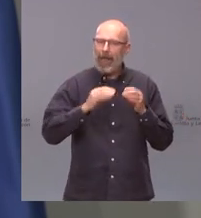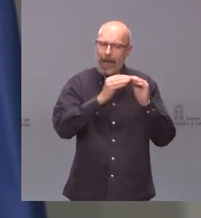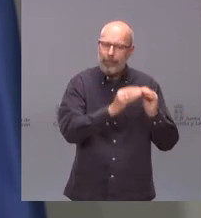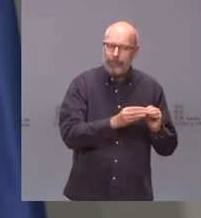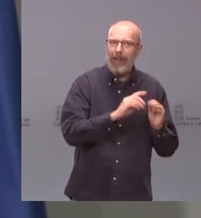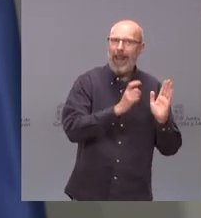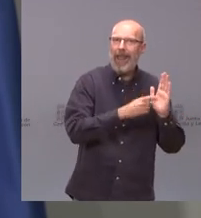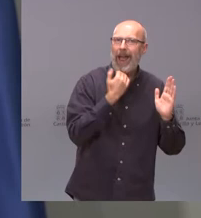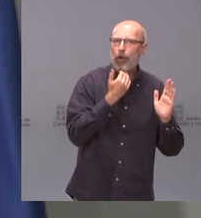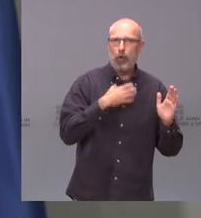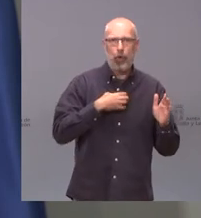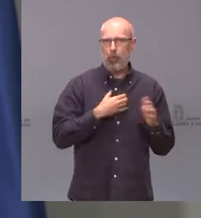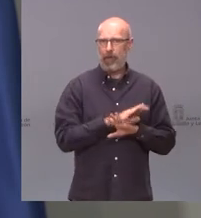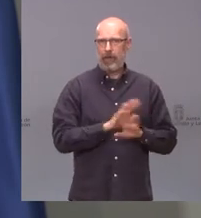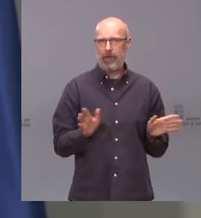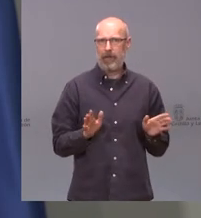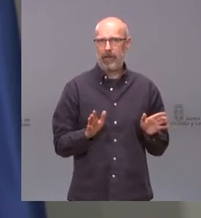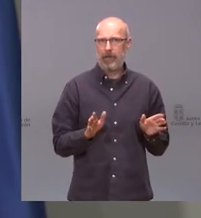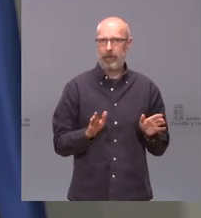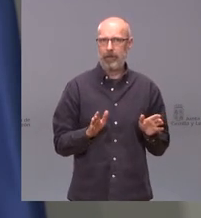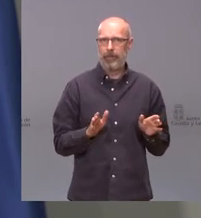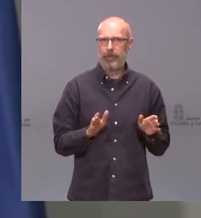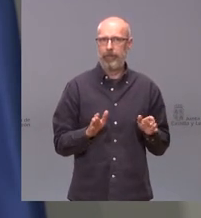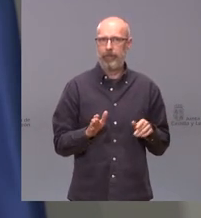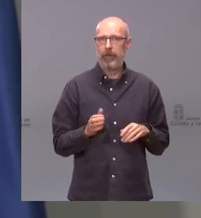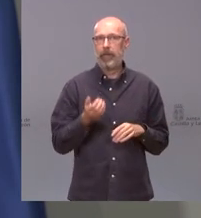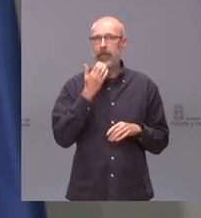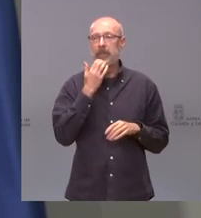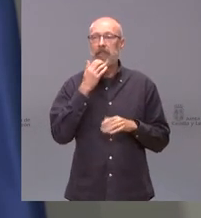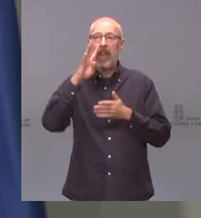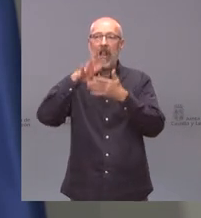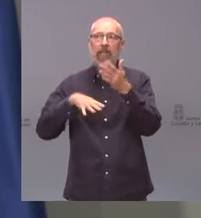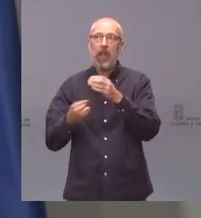legislar en una comunidad autónoma a no ser que uno sea catalán entonces puede legislar sobre lo que quiere